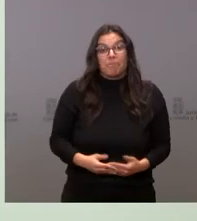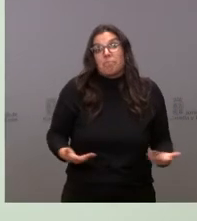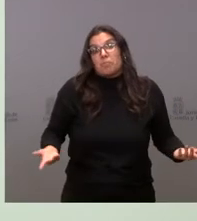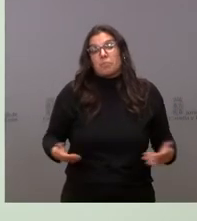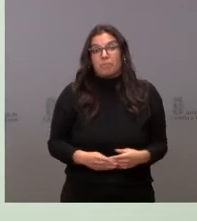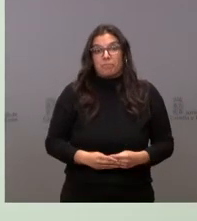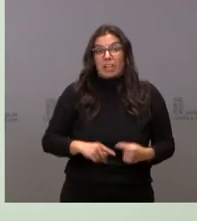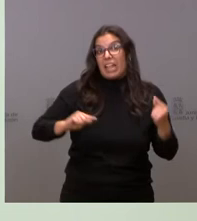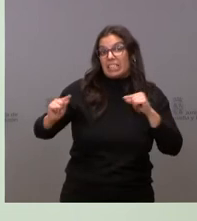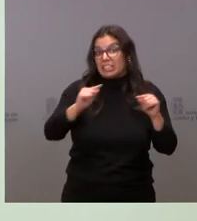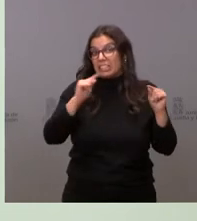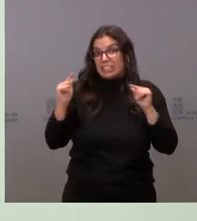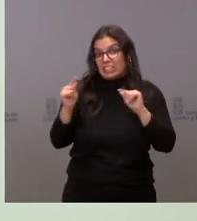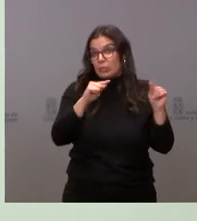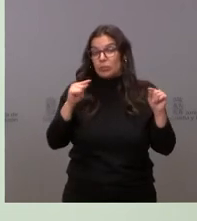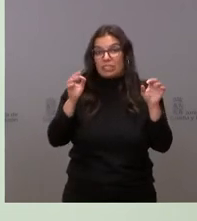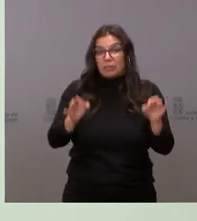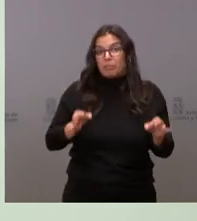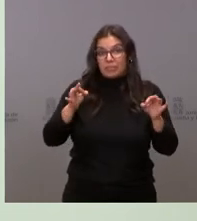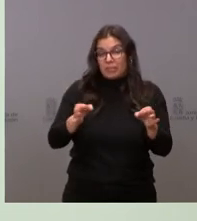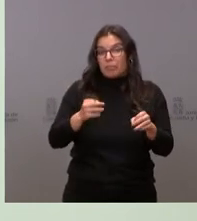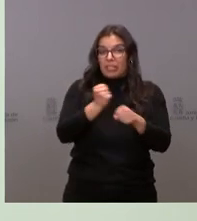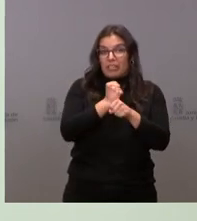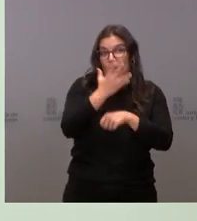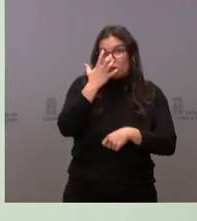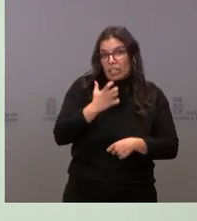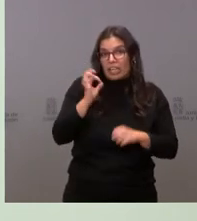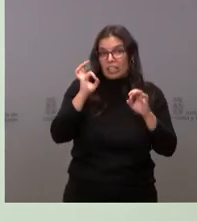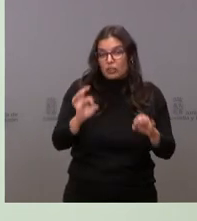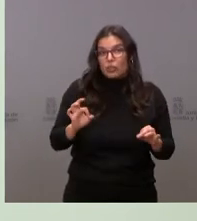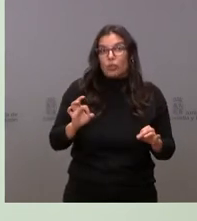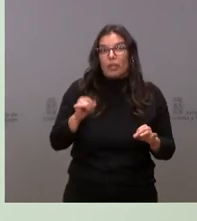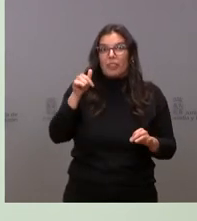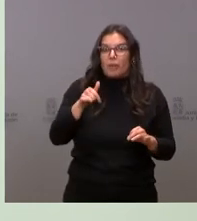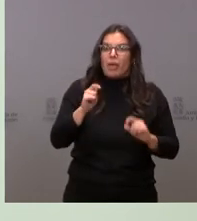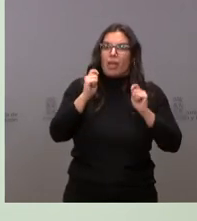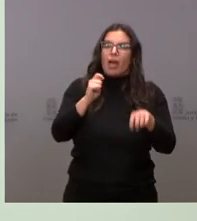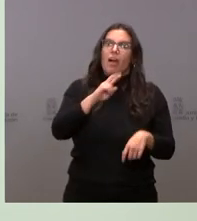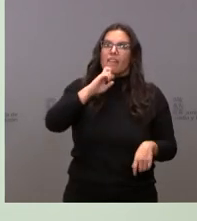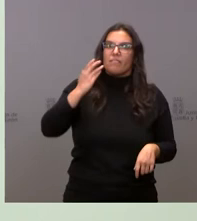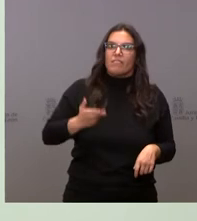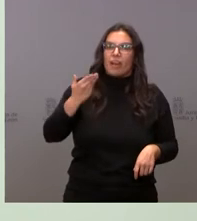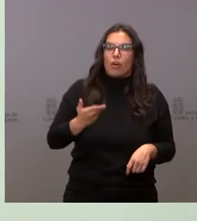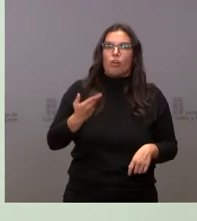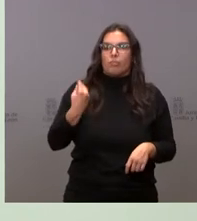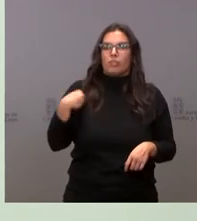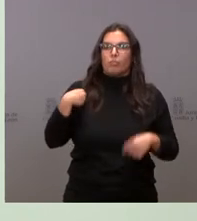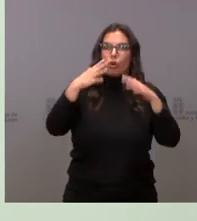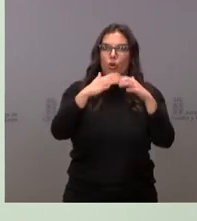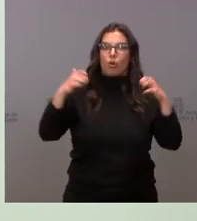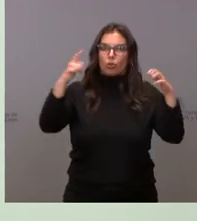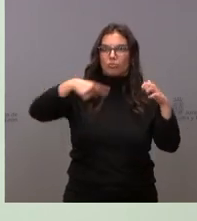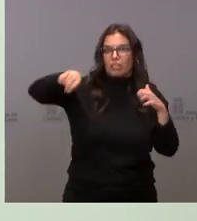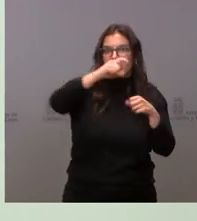discutido siempre se discute y se hace un trabajo serio y yo creo que aquí hay que poner en valor el trabajo de los parlamentarios que es muy